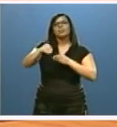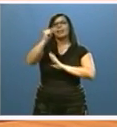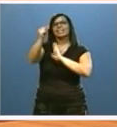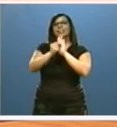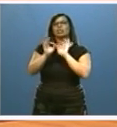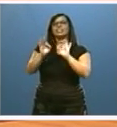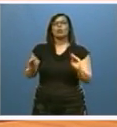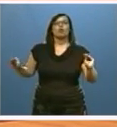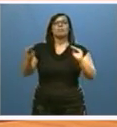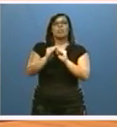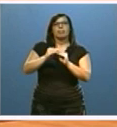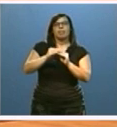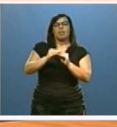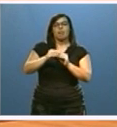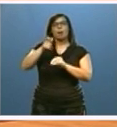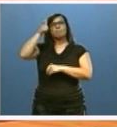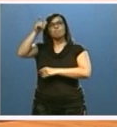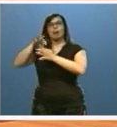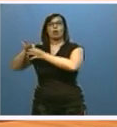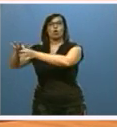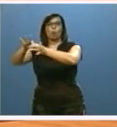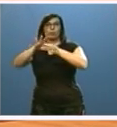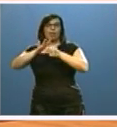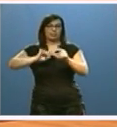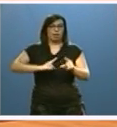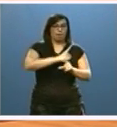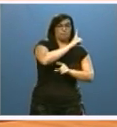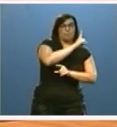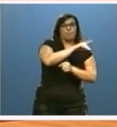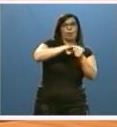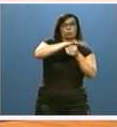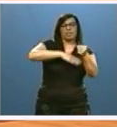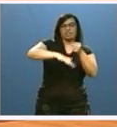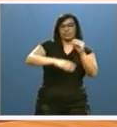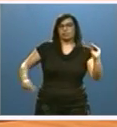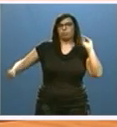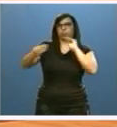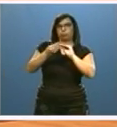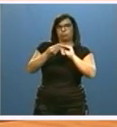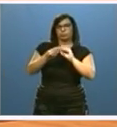coincidencia de las mancomunidades de interés general con el mapa de las unidades básicas rurales.